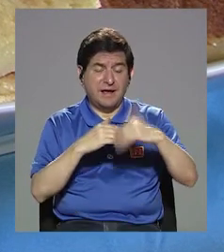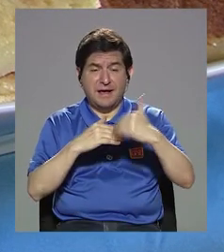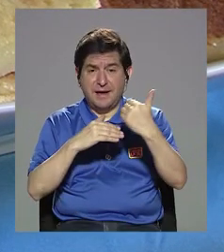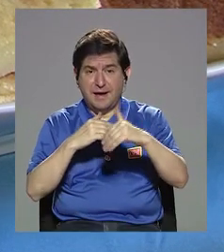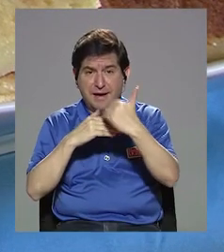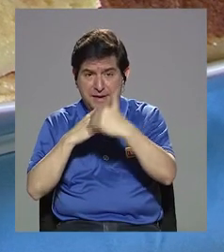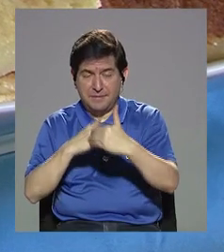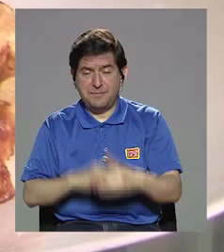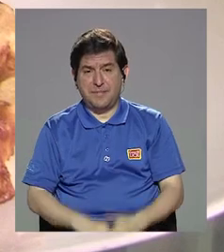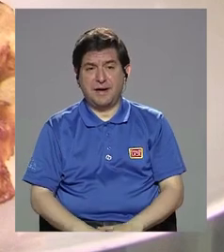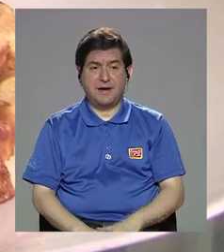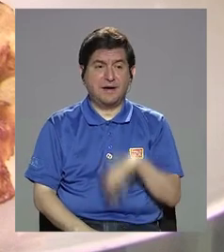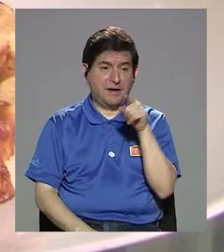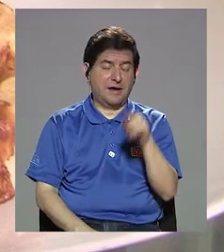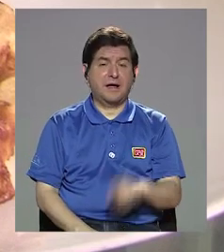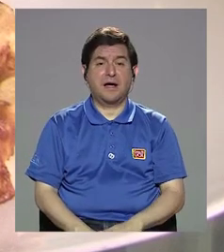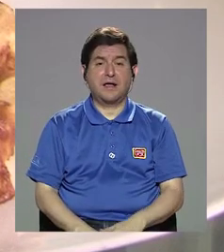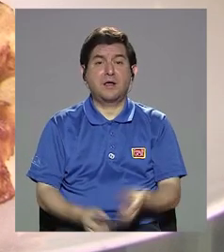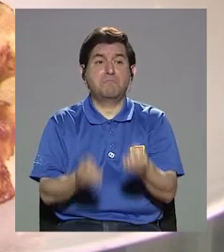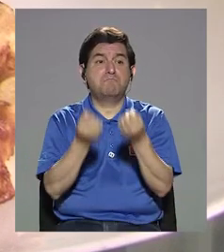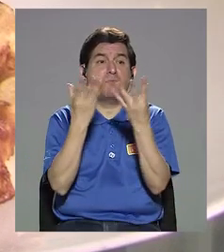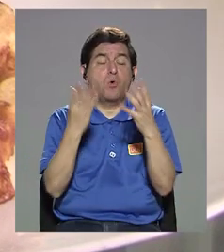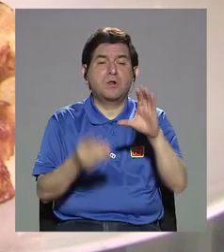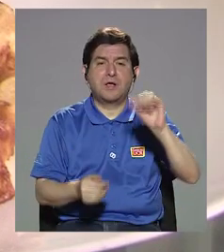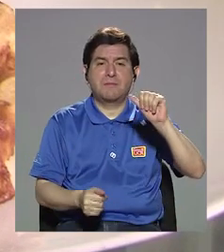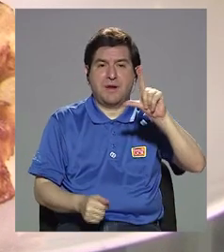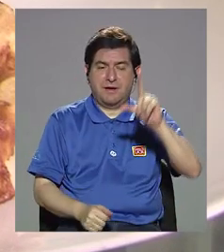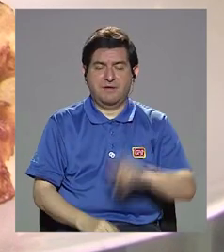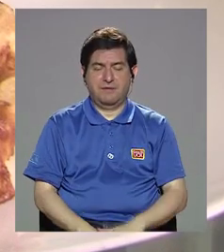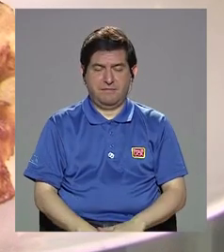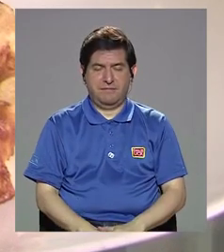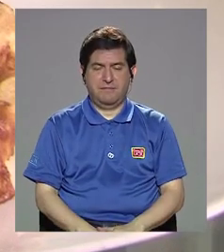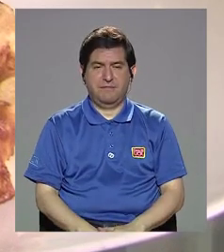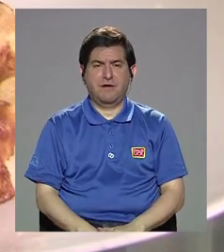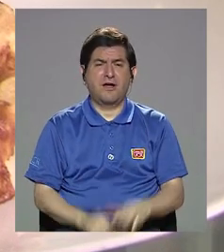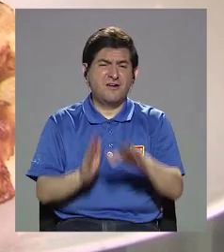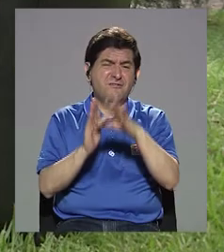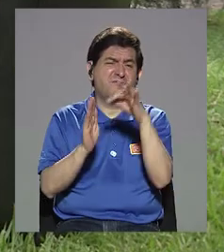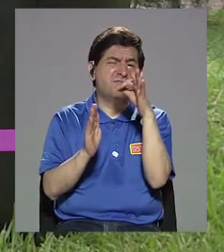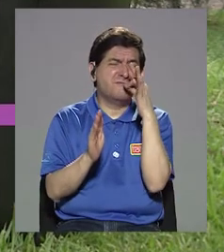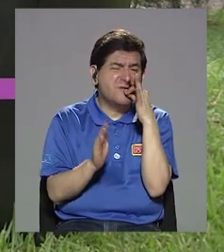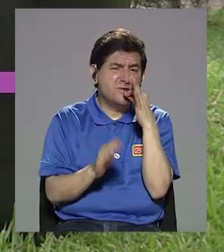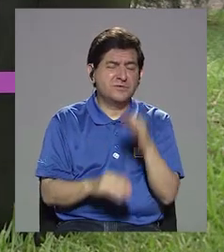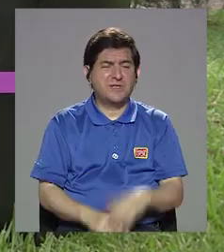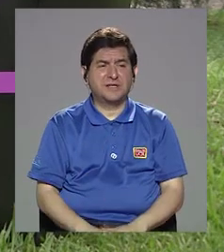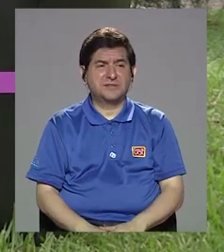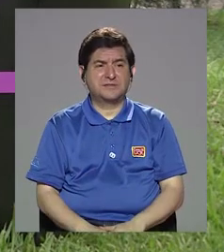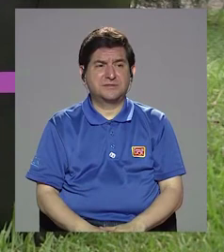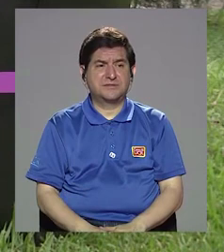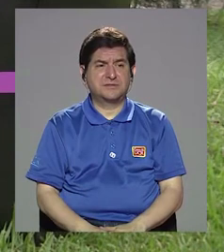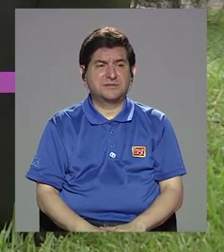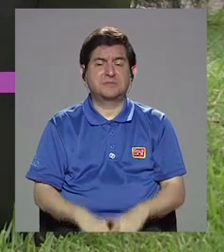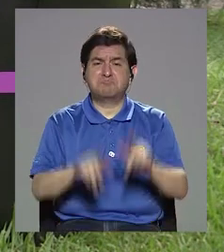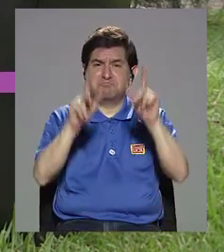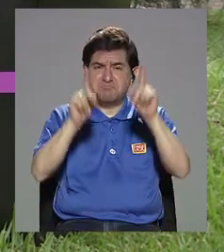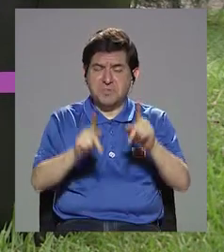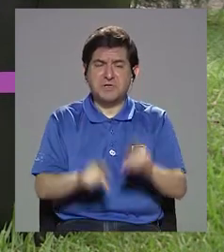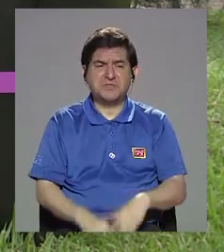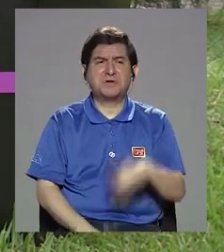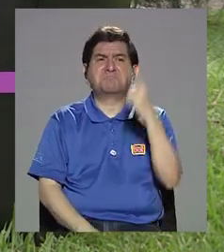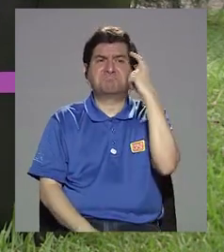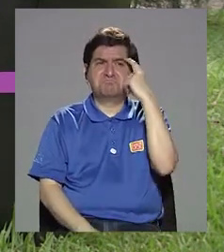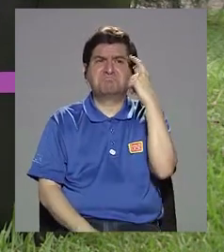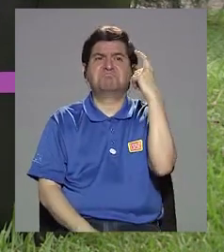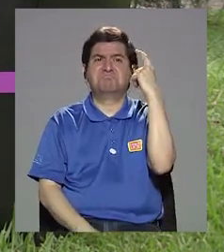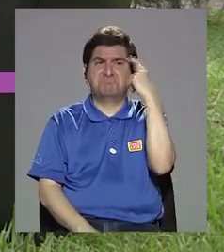fuente grande de calorías. Las frutas, a pesar de que hay, la gente tiende a